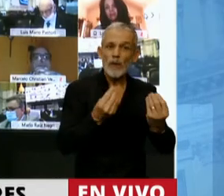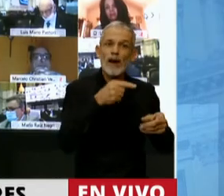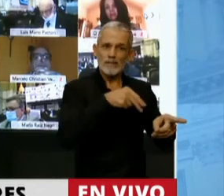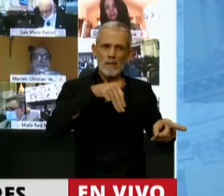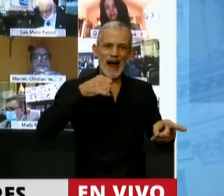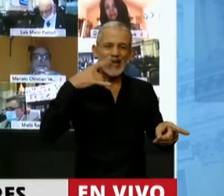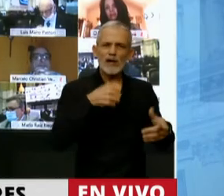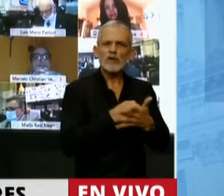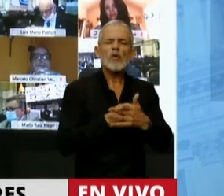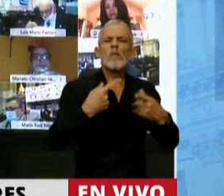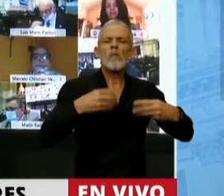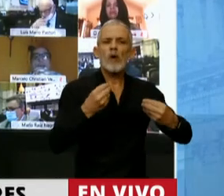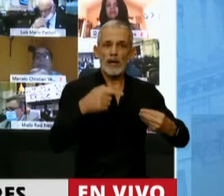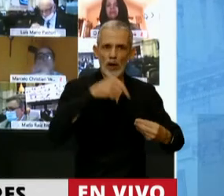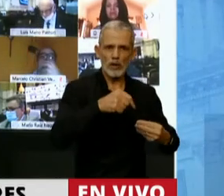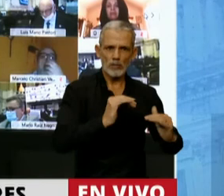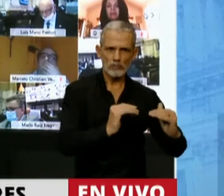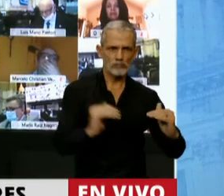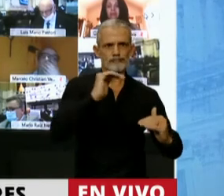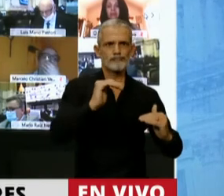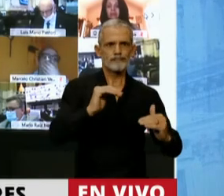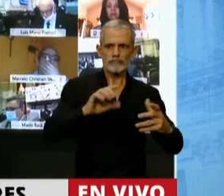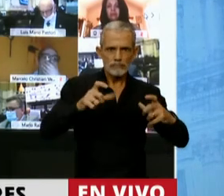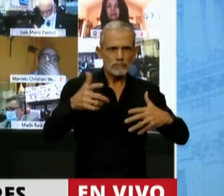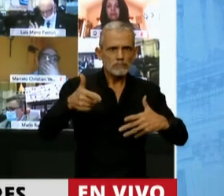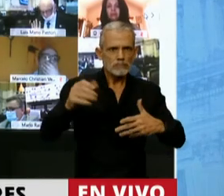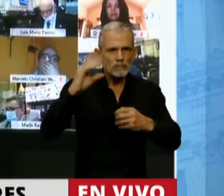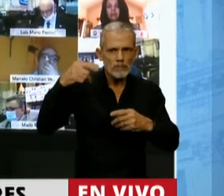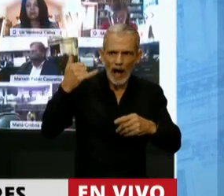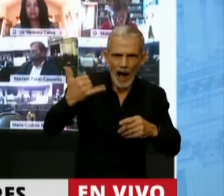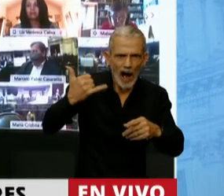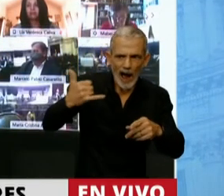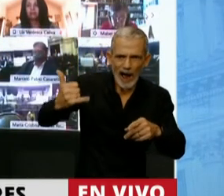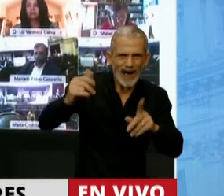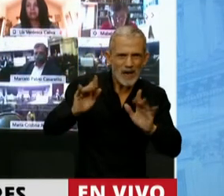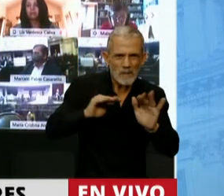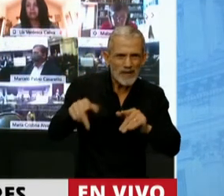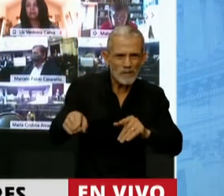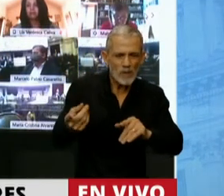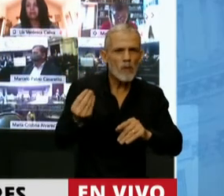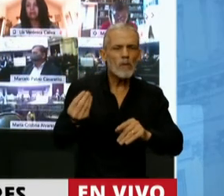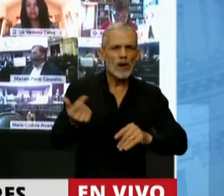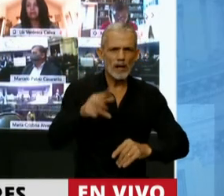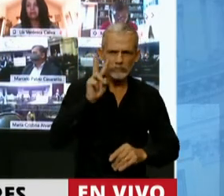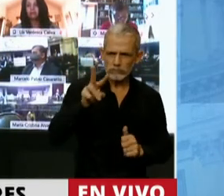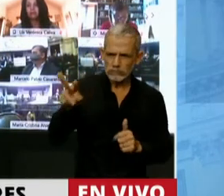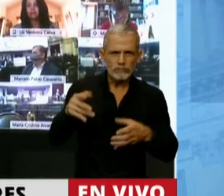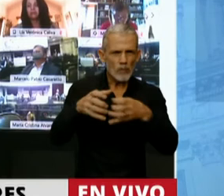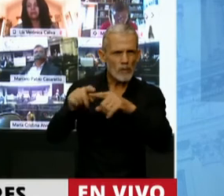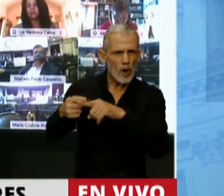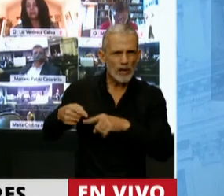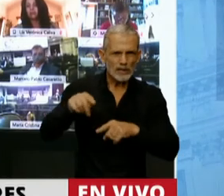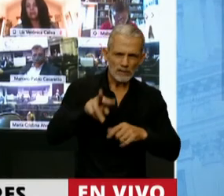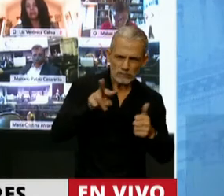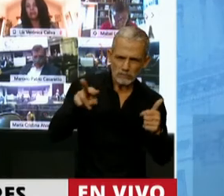Mariano hoy cobra aún más actualidad cuando vemos que los distintos partidos